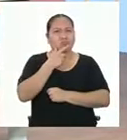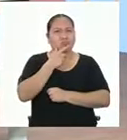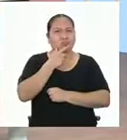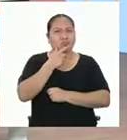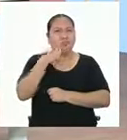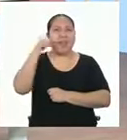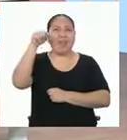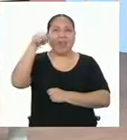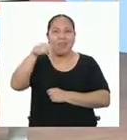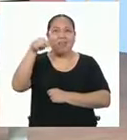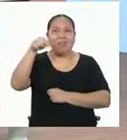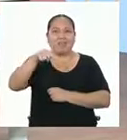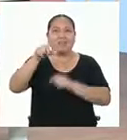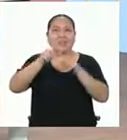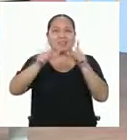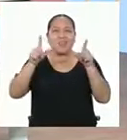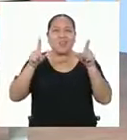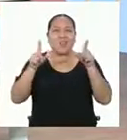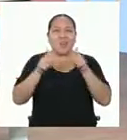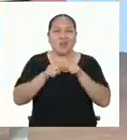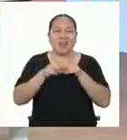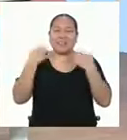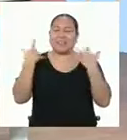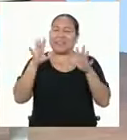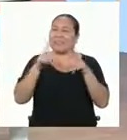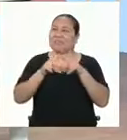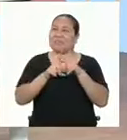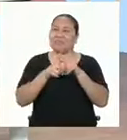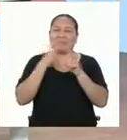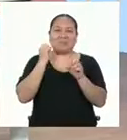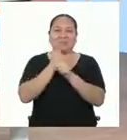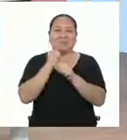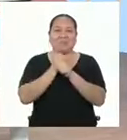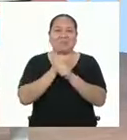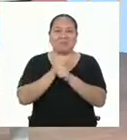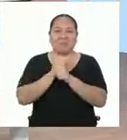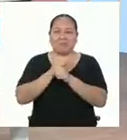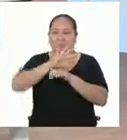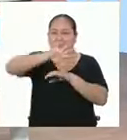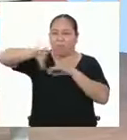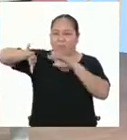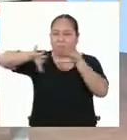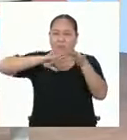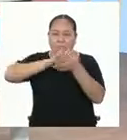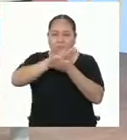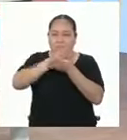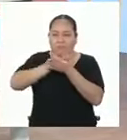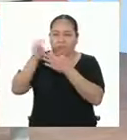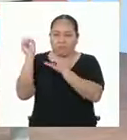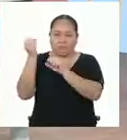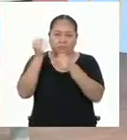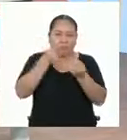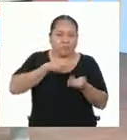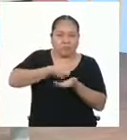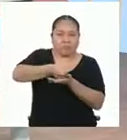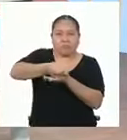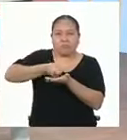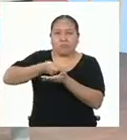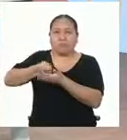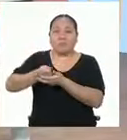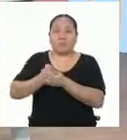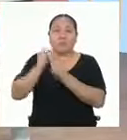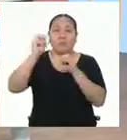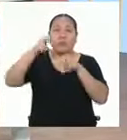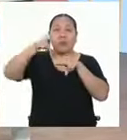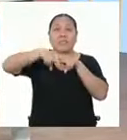¡aquí es! Así que me puse manos a la obra. Molí algunas cosas, pasé escoba y trapeador, puse